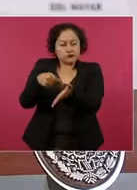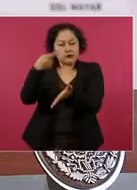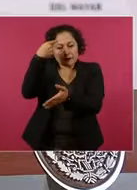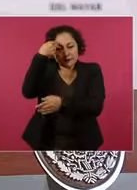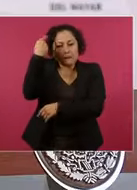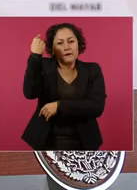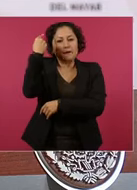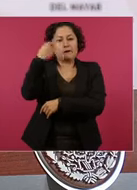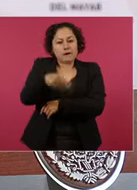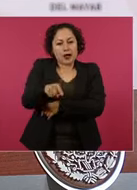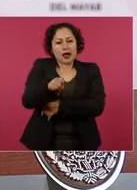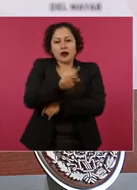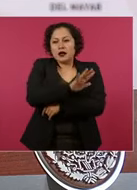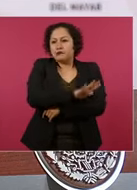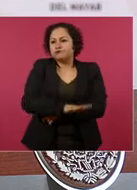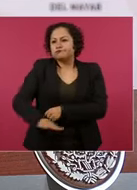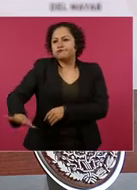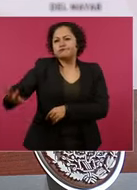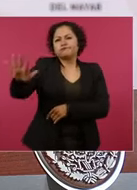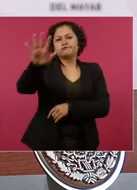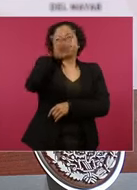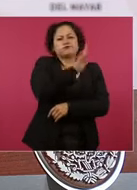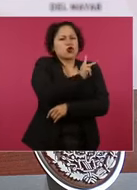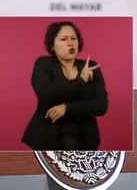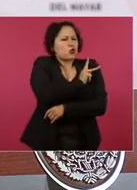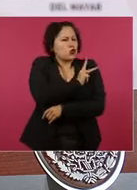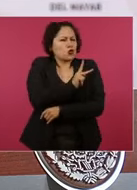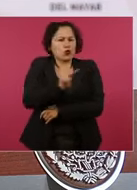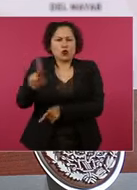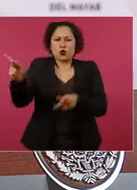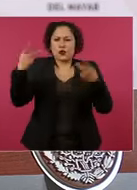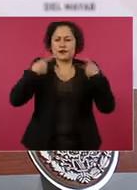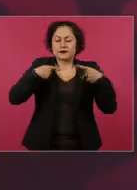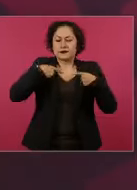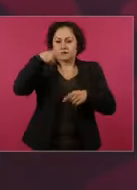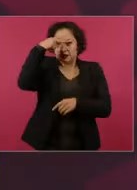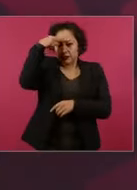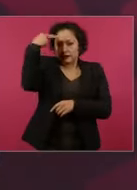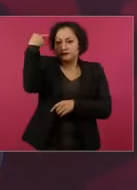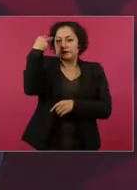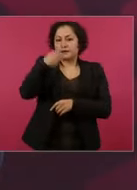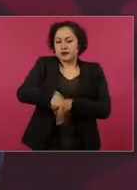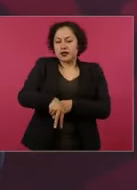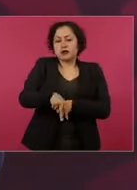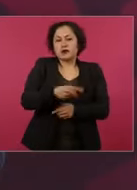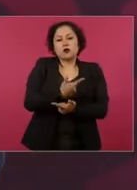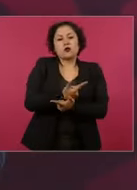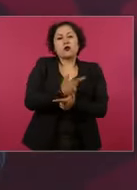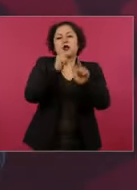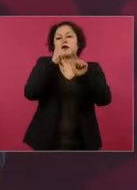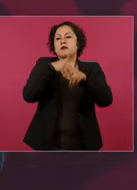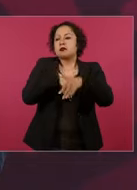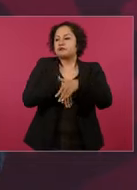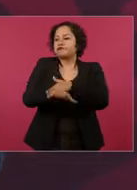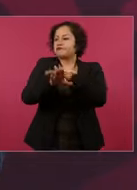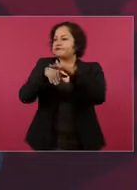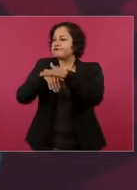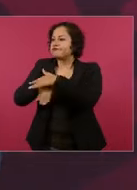atendidos en cualquier hospital público,